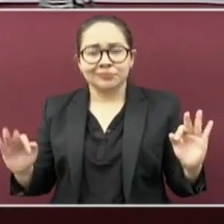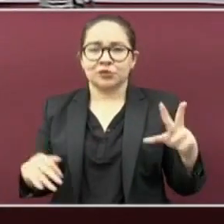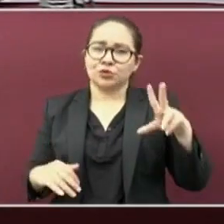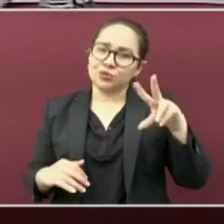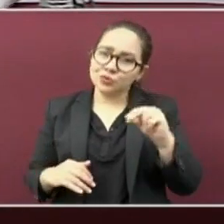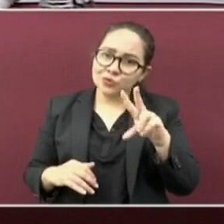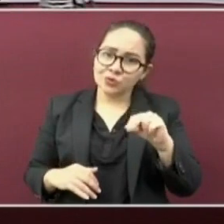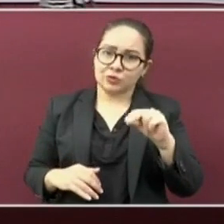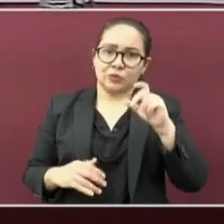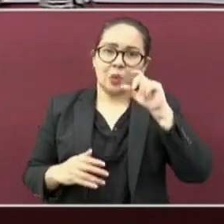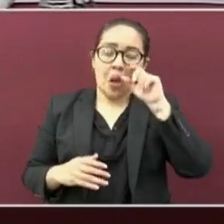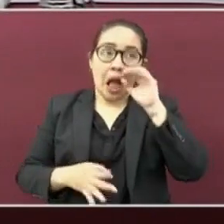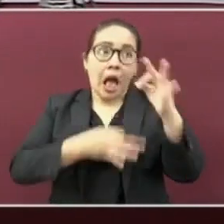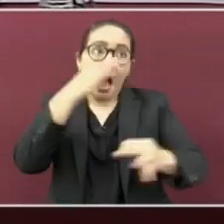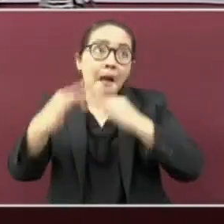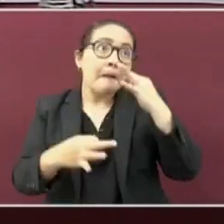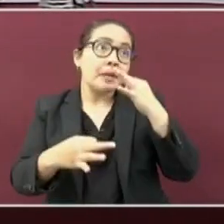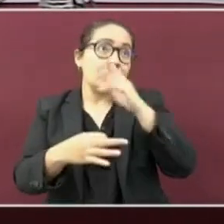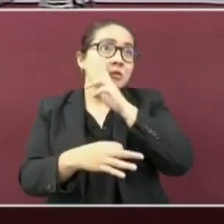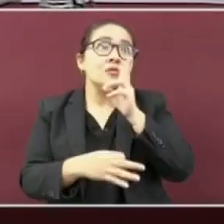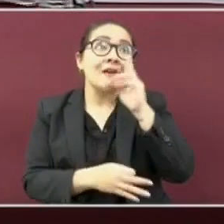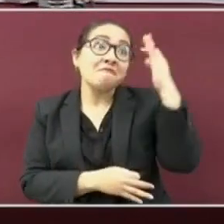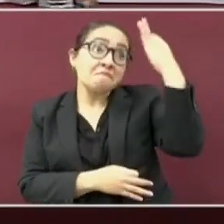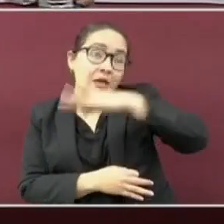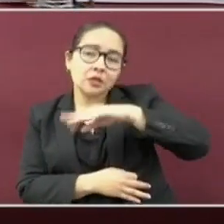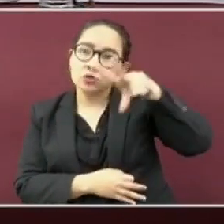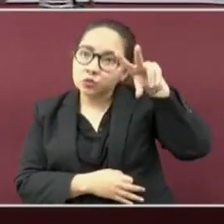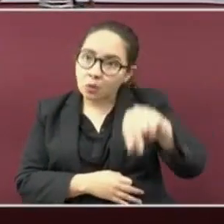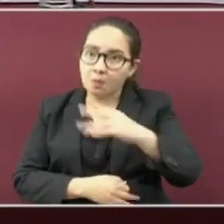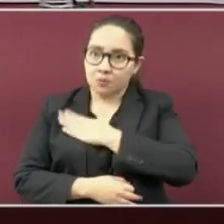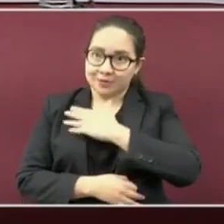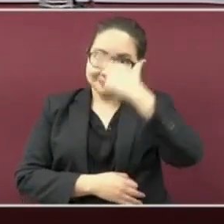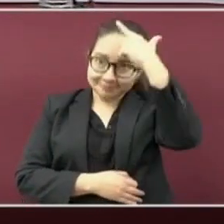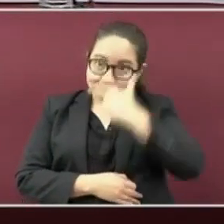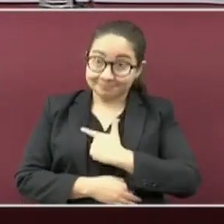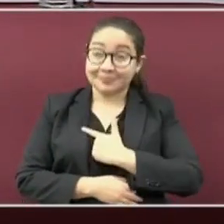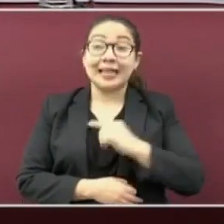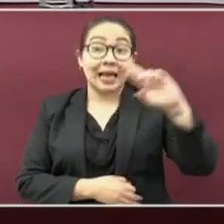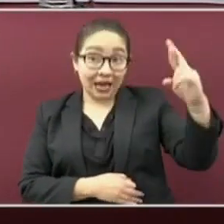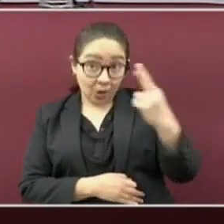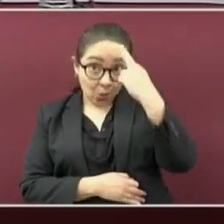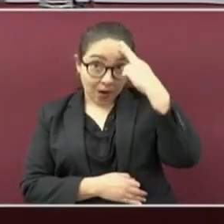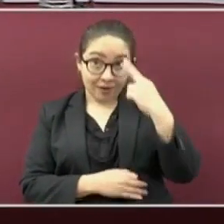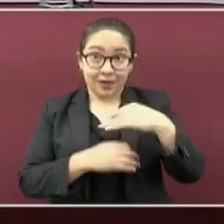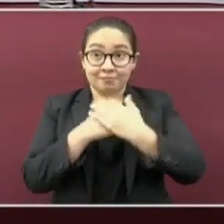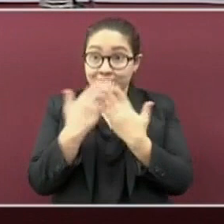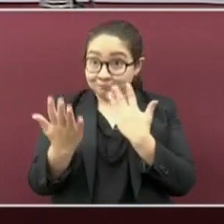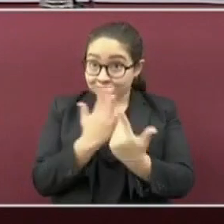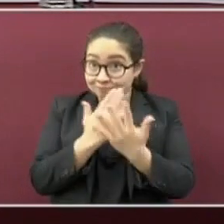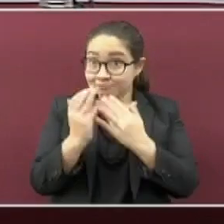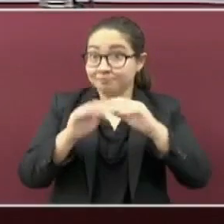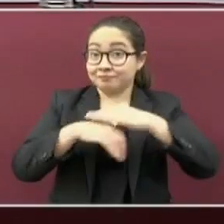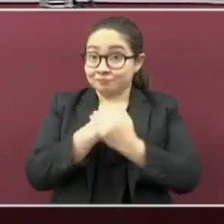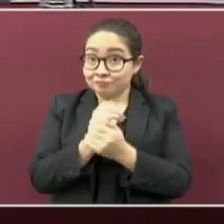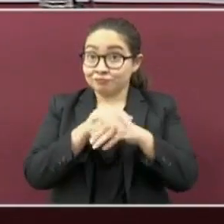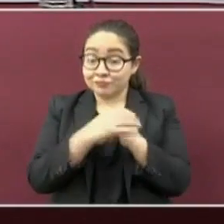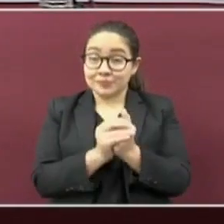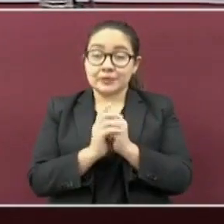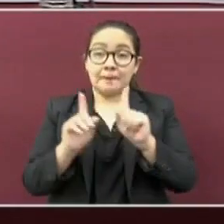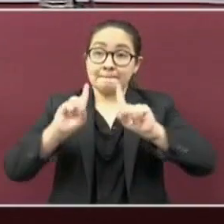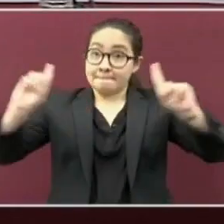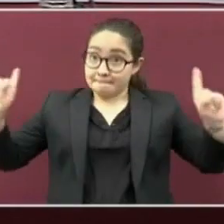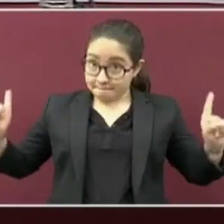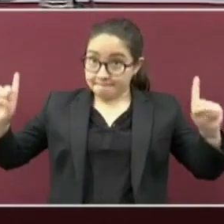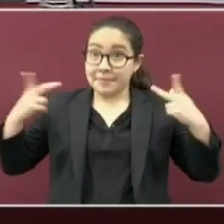difundan noticias falsas. Muy buenas noches, les recuerdo. Su spray, la sana distancia,